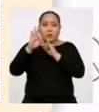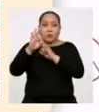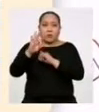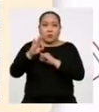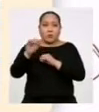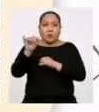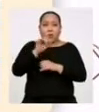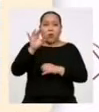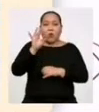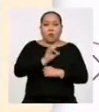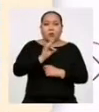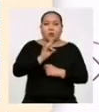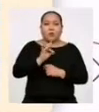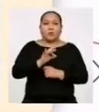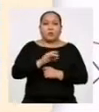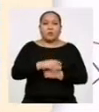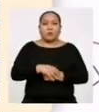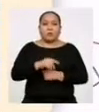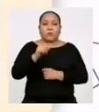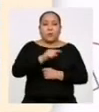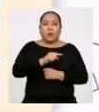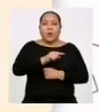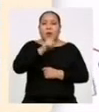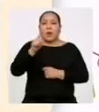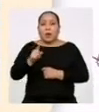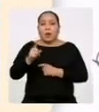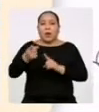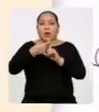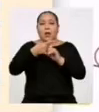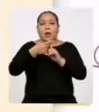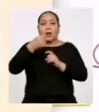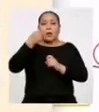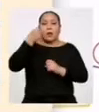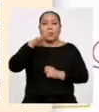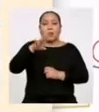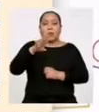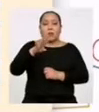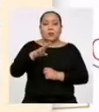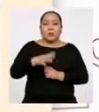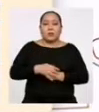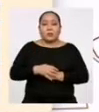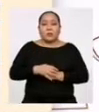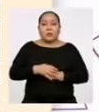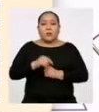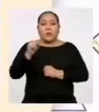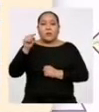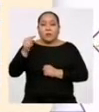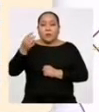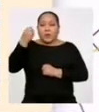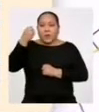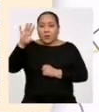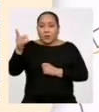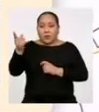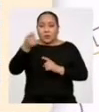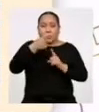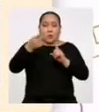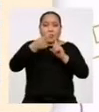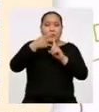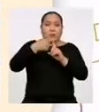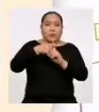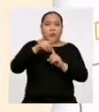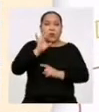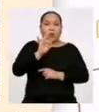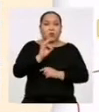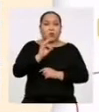Eso nos dará como resultado 14 Que debemos sumar con la siguiente frecuencia absoluta que es